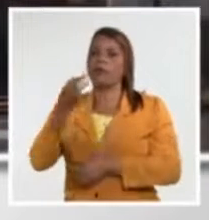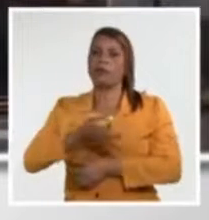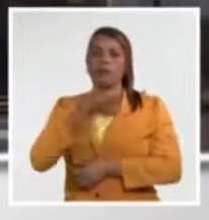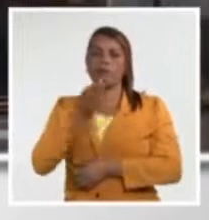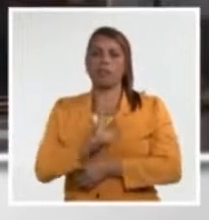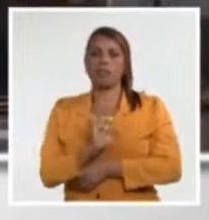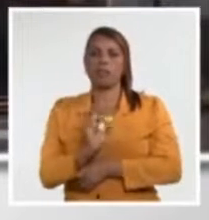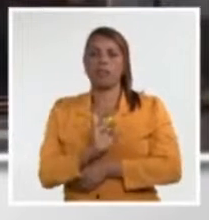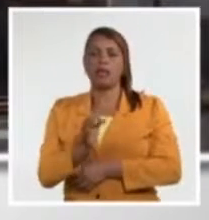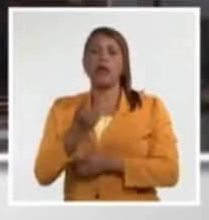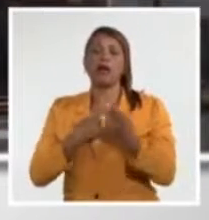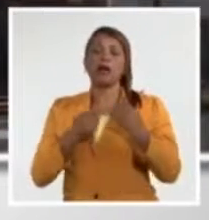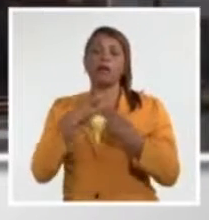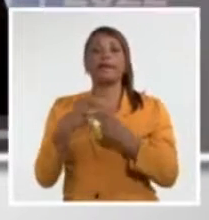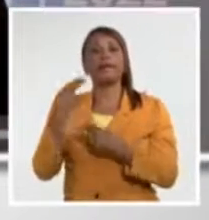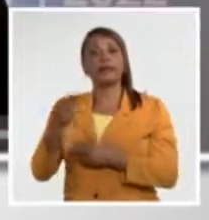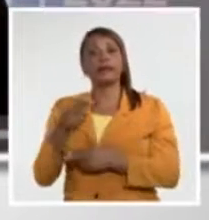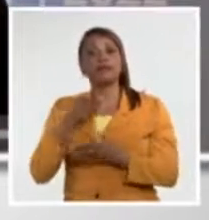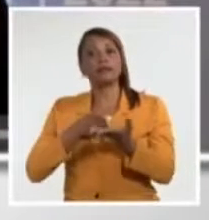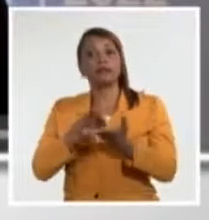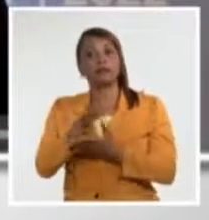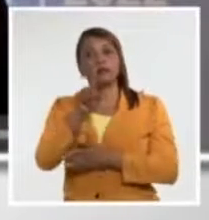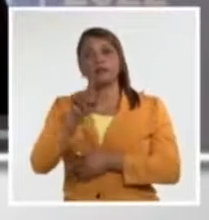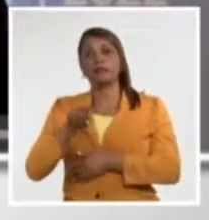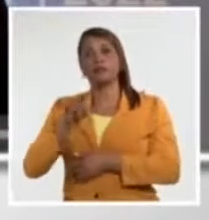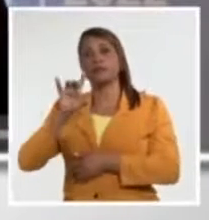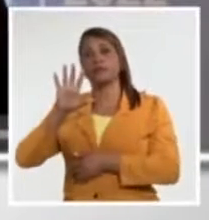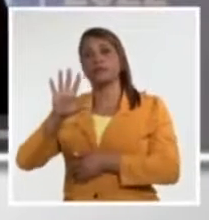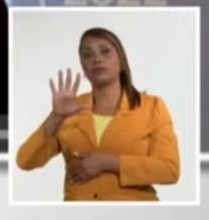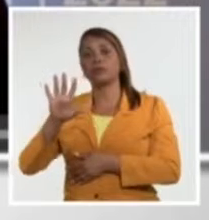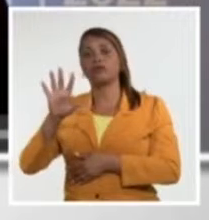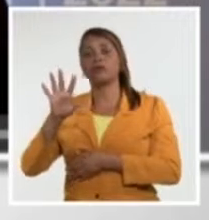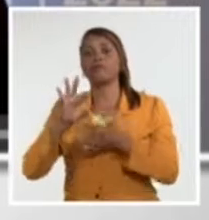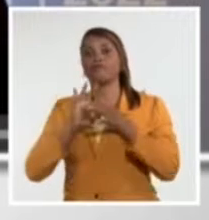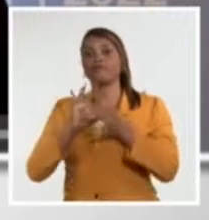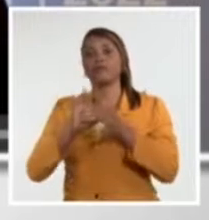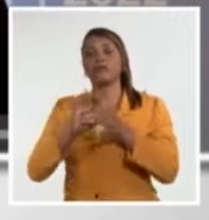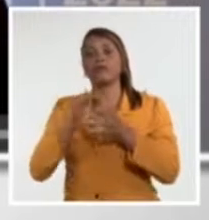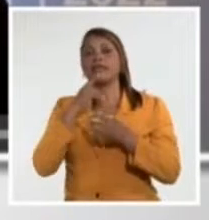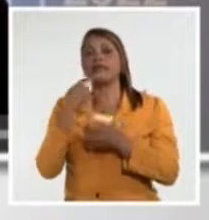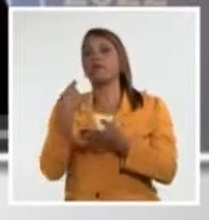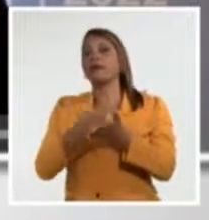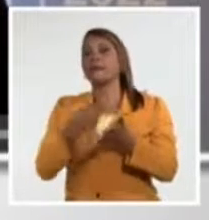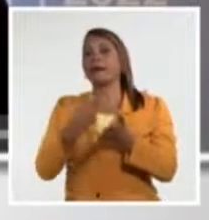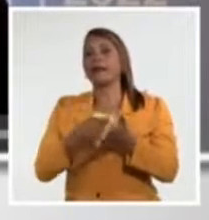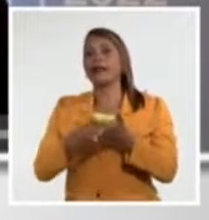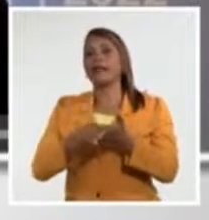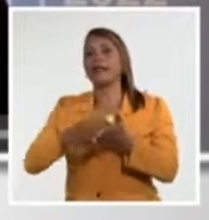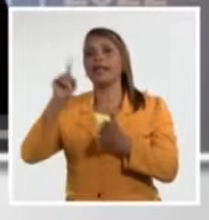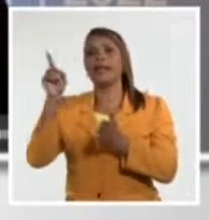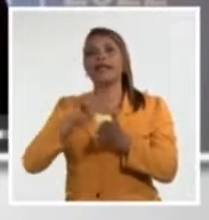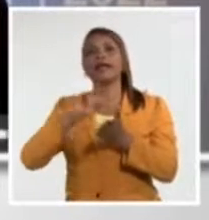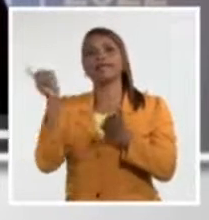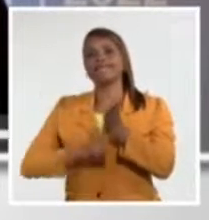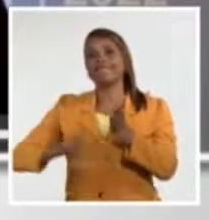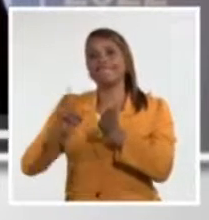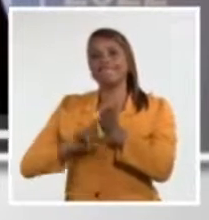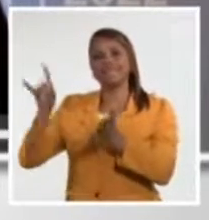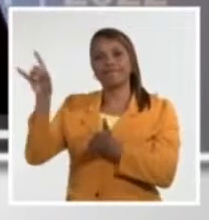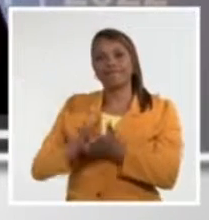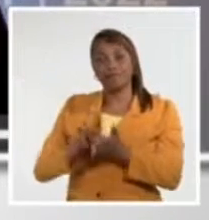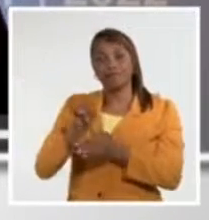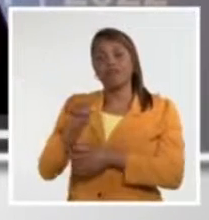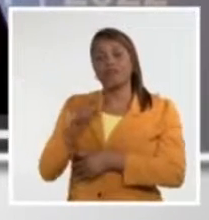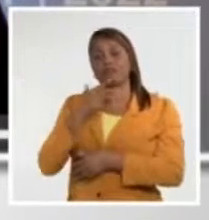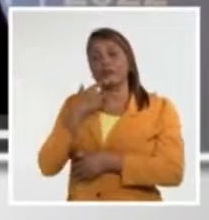tener alguna esperanza de mantener 1.5 grados Celsius hay que invertir de forma masiva en las energías renovables y poner fin a nuestra